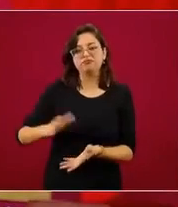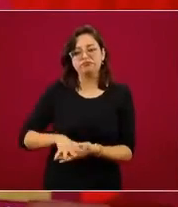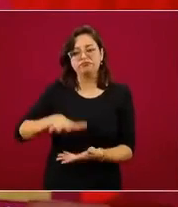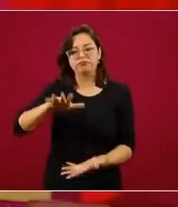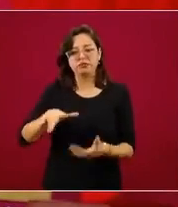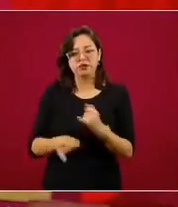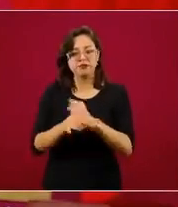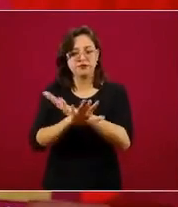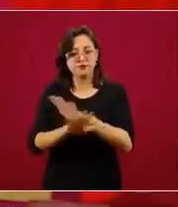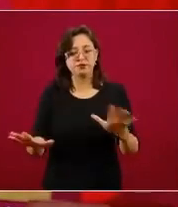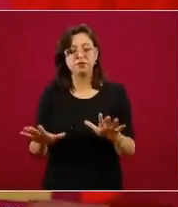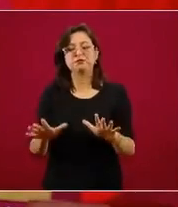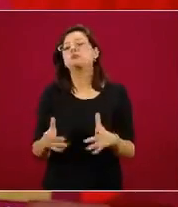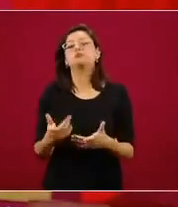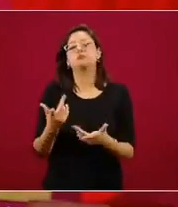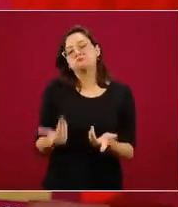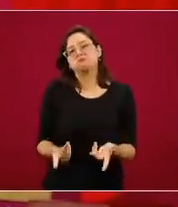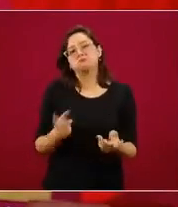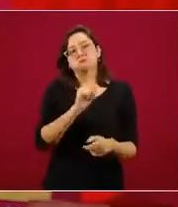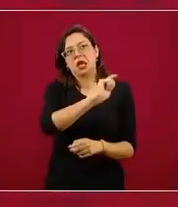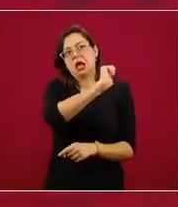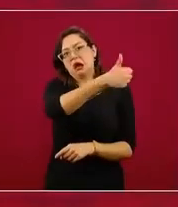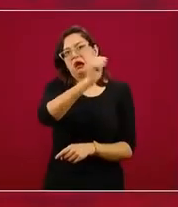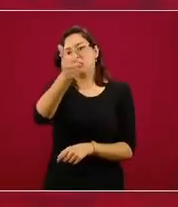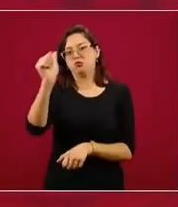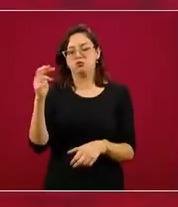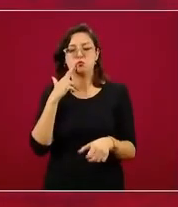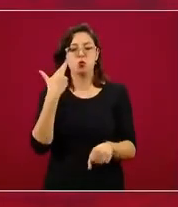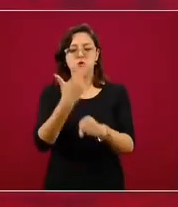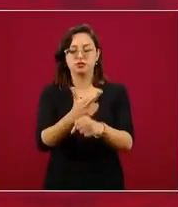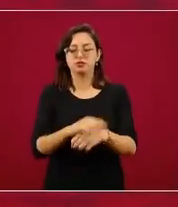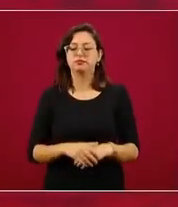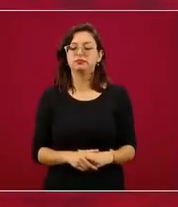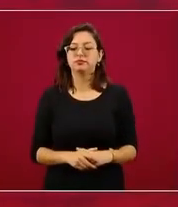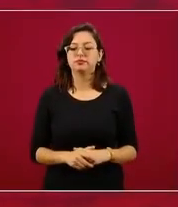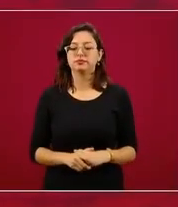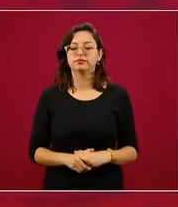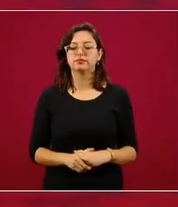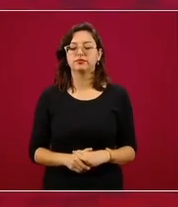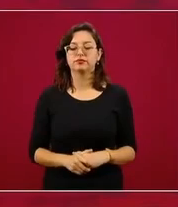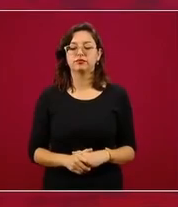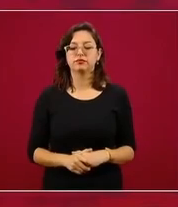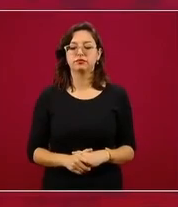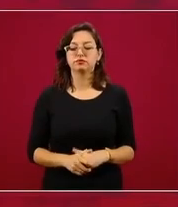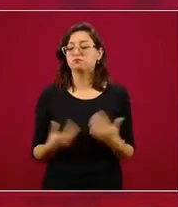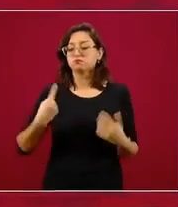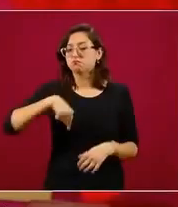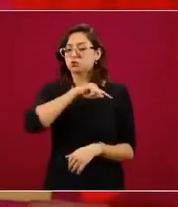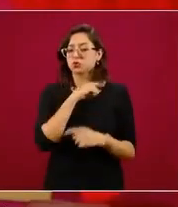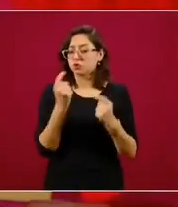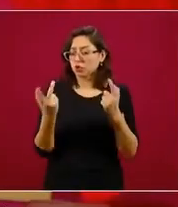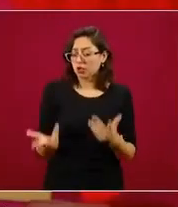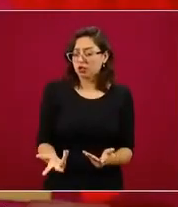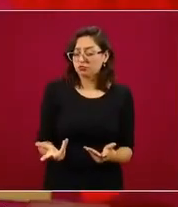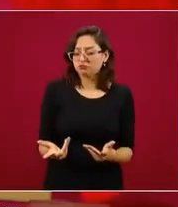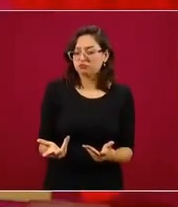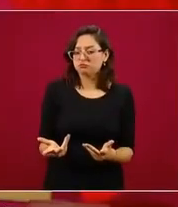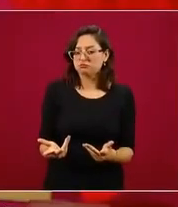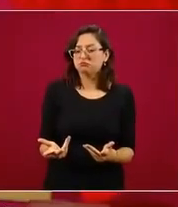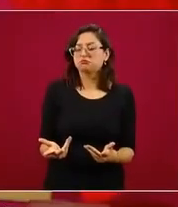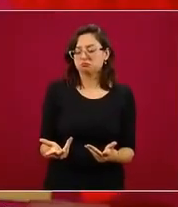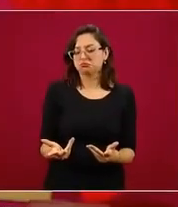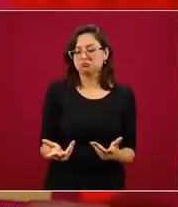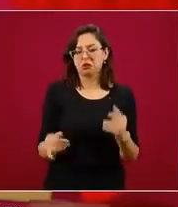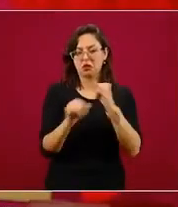personal operativo responsable de la vigilancia epidemiológica. Y nosotros lo que hacemos es evaluar esta